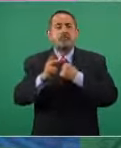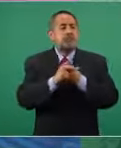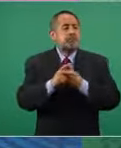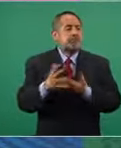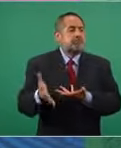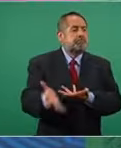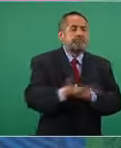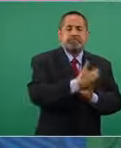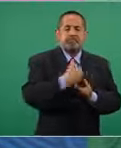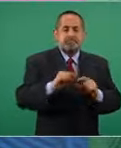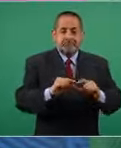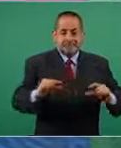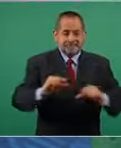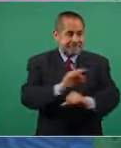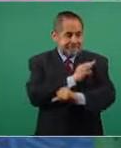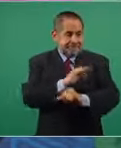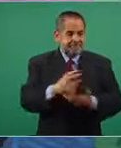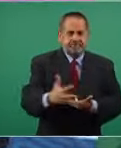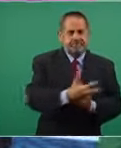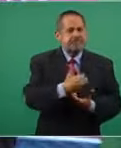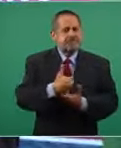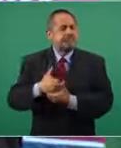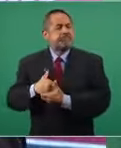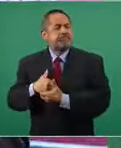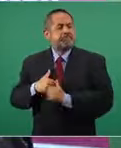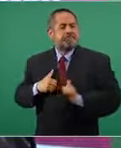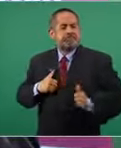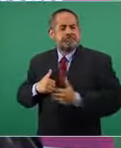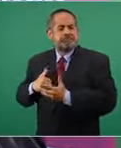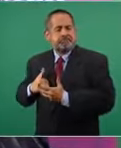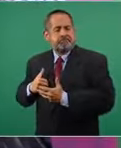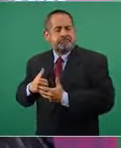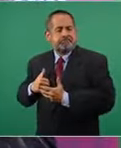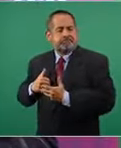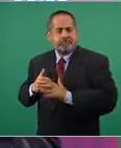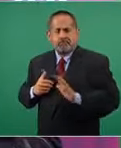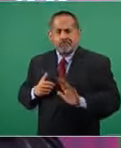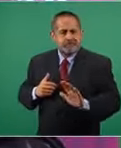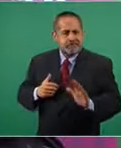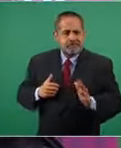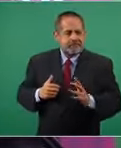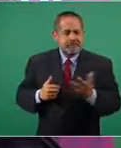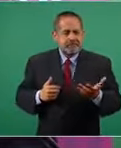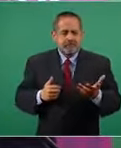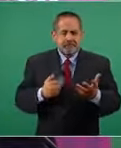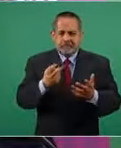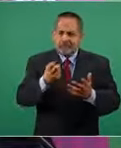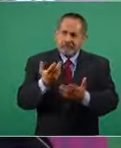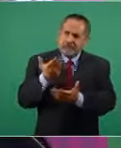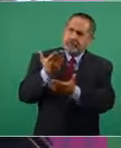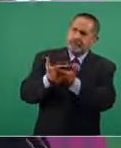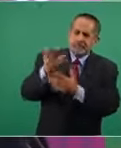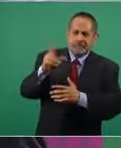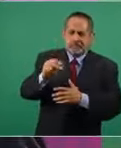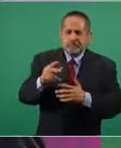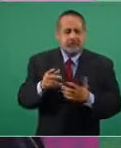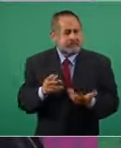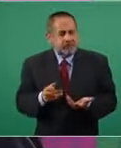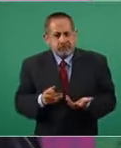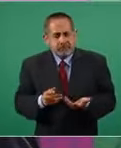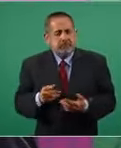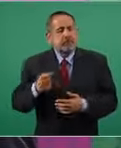de medicinas y de vacunas porque se trata